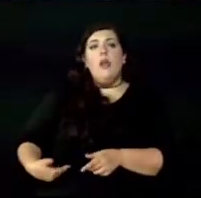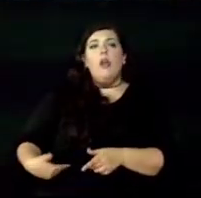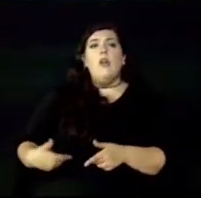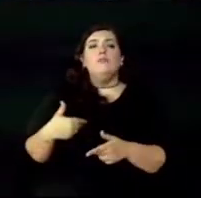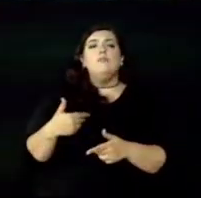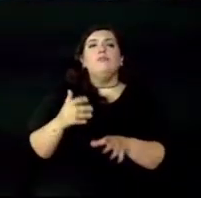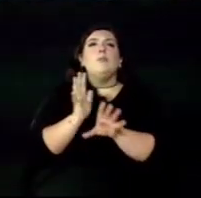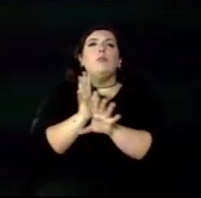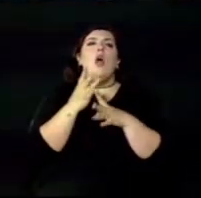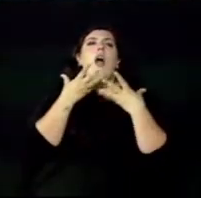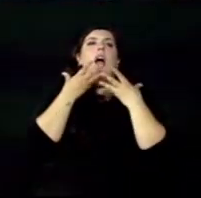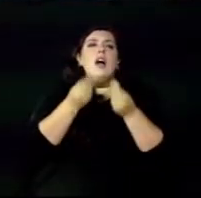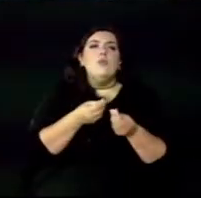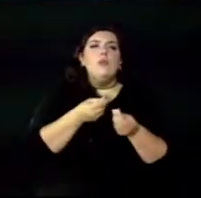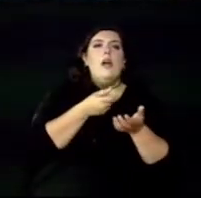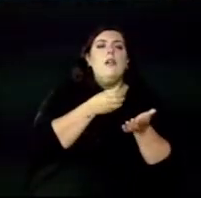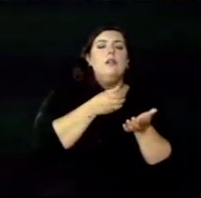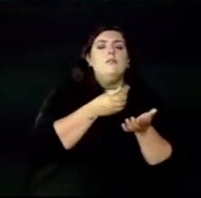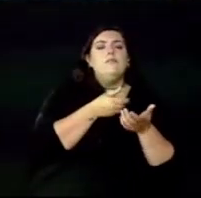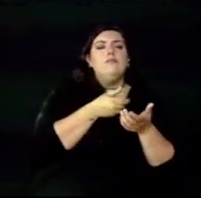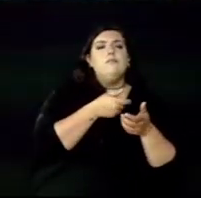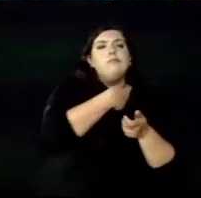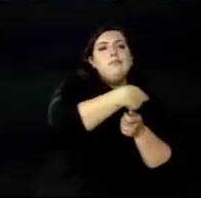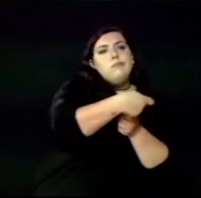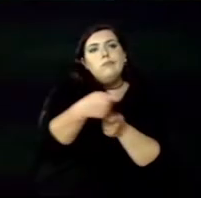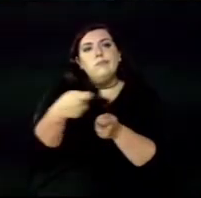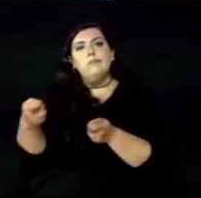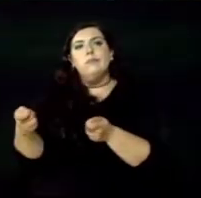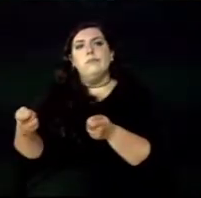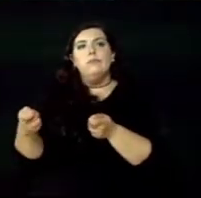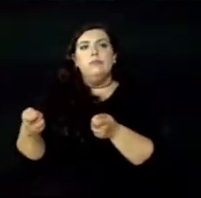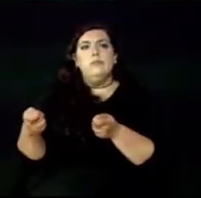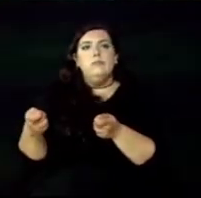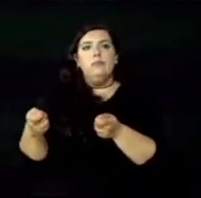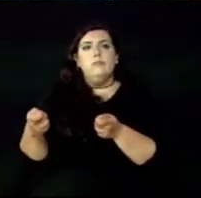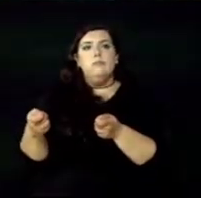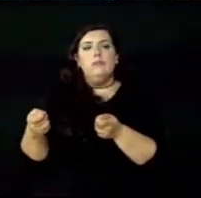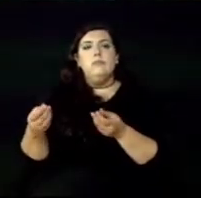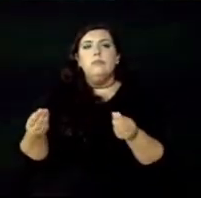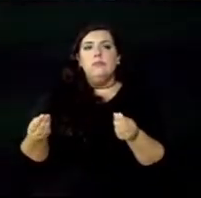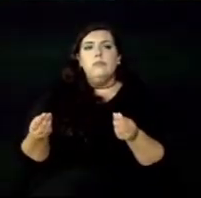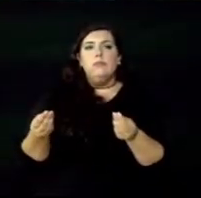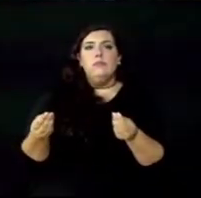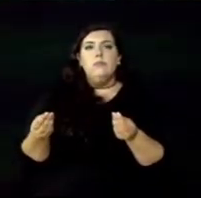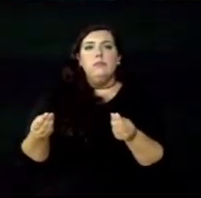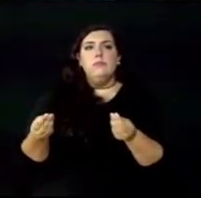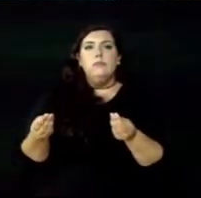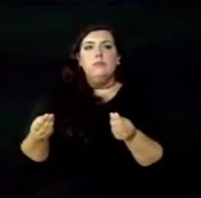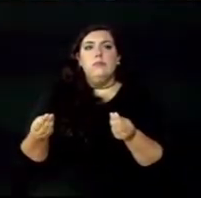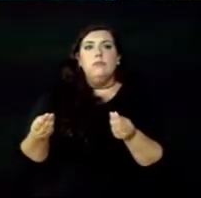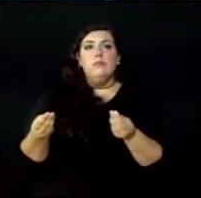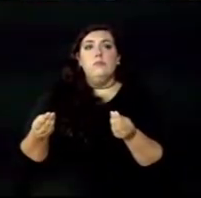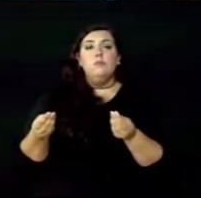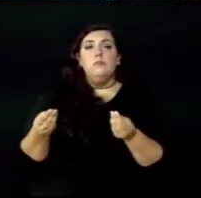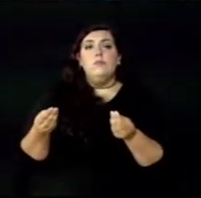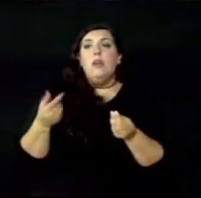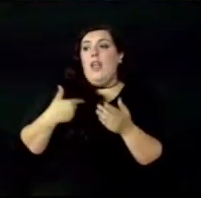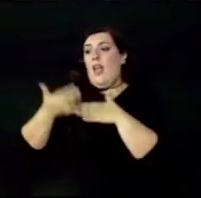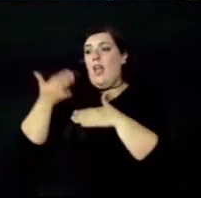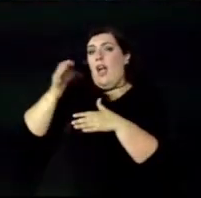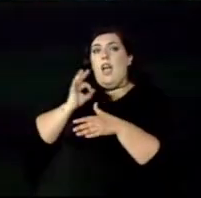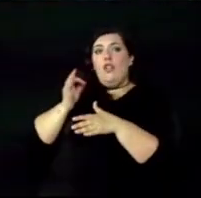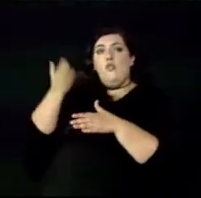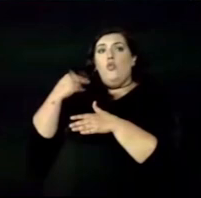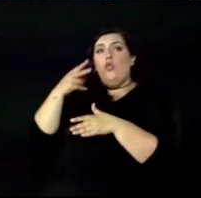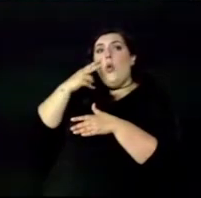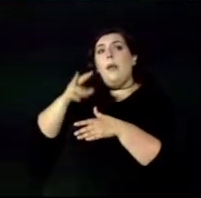y a los hogares más pobres, como se ha mencionado aquí, fueron muy contundentes en 2020, pero en 2021 se redujeron a la